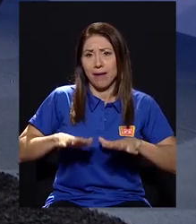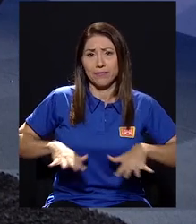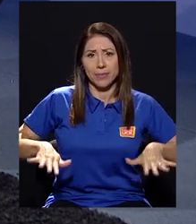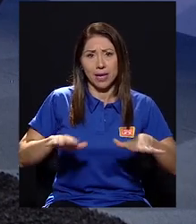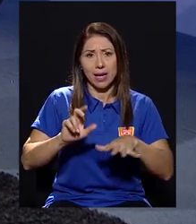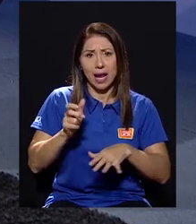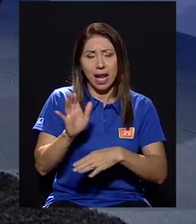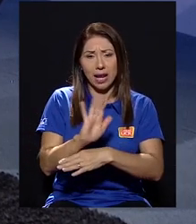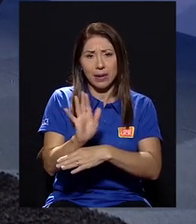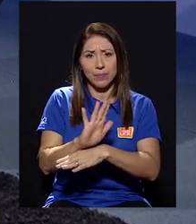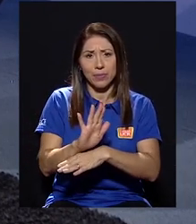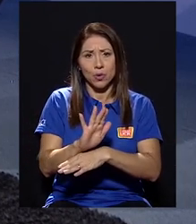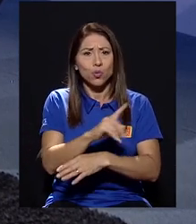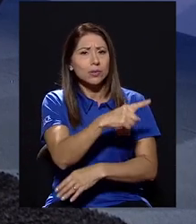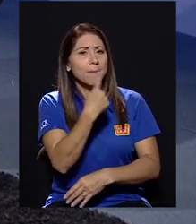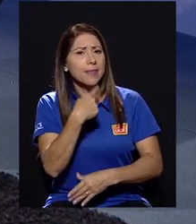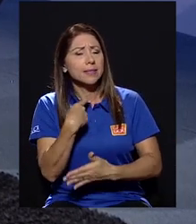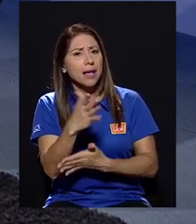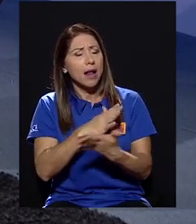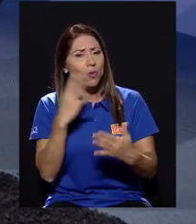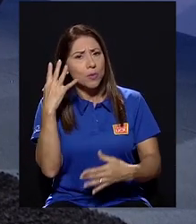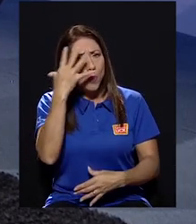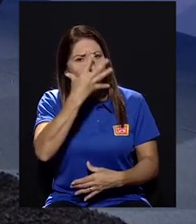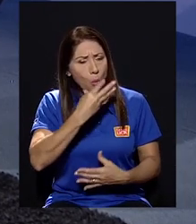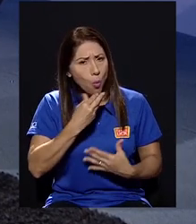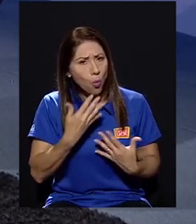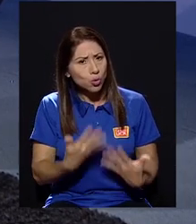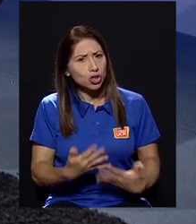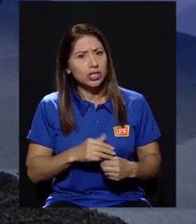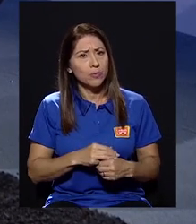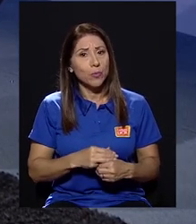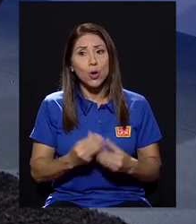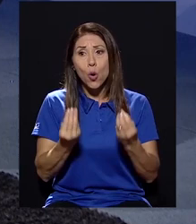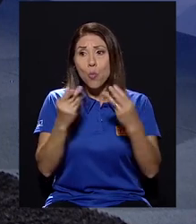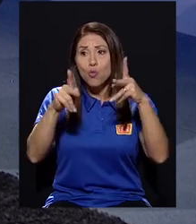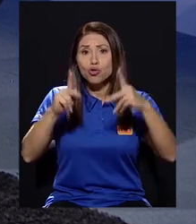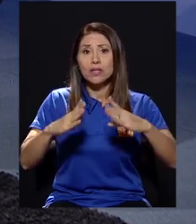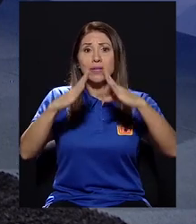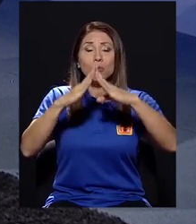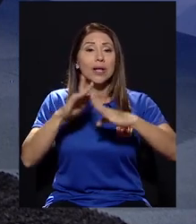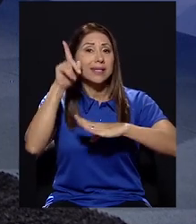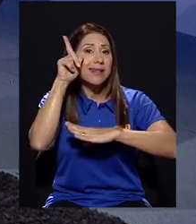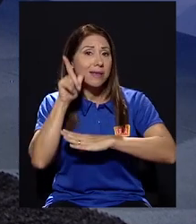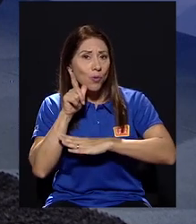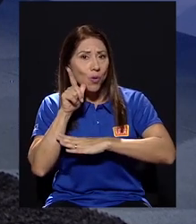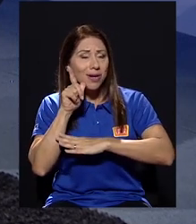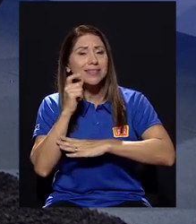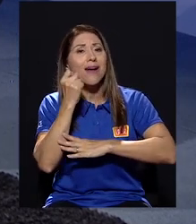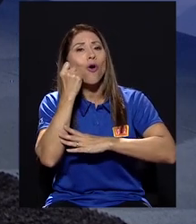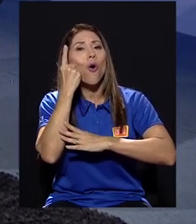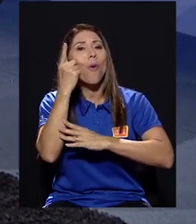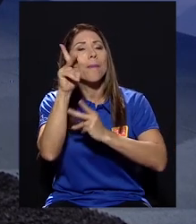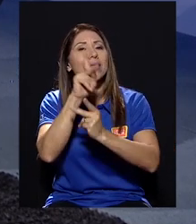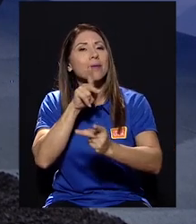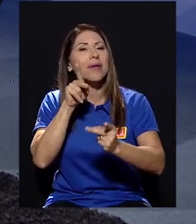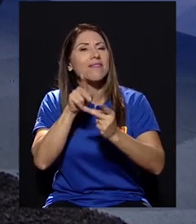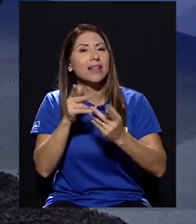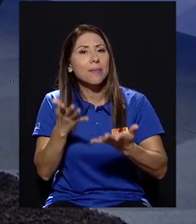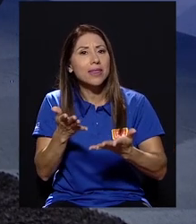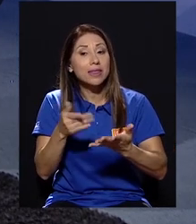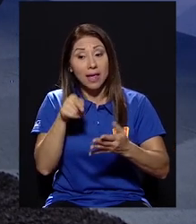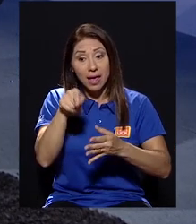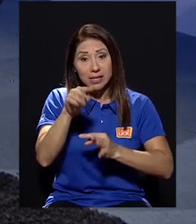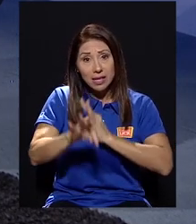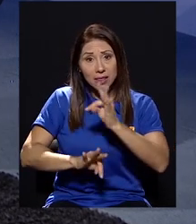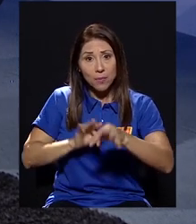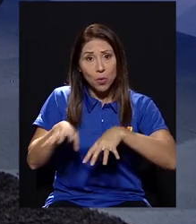me decía algo que para mí era hermosísimo y bello, que es que muchos de los limonenses podían comprender perfectamente que el vínculo